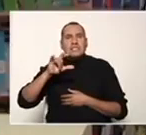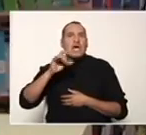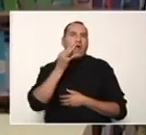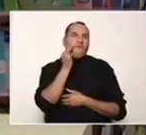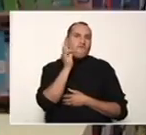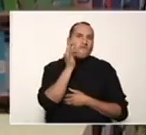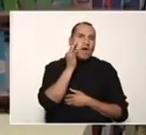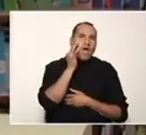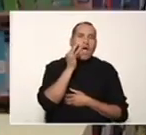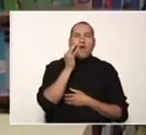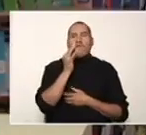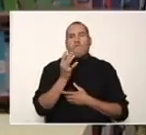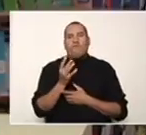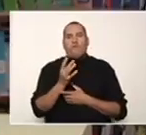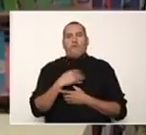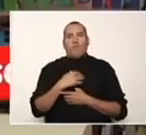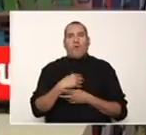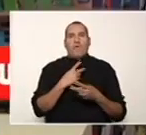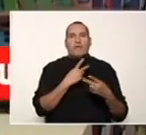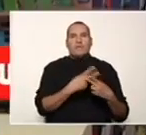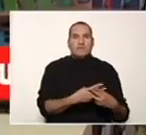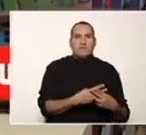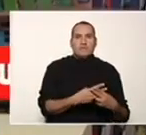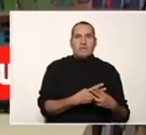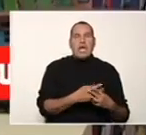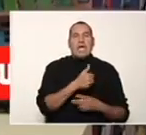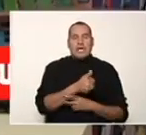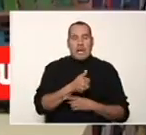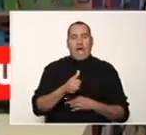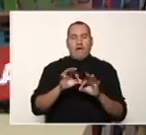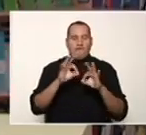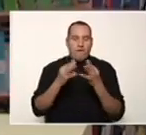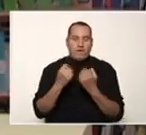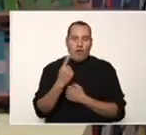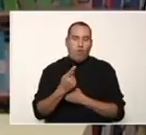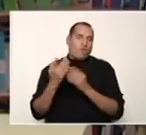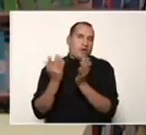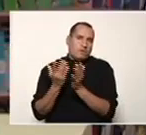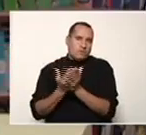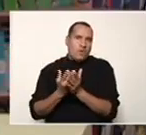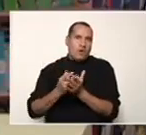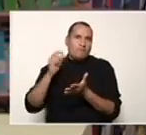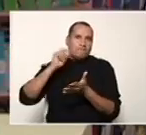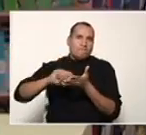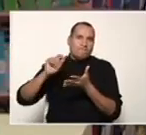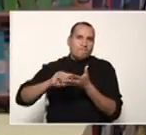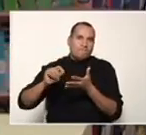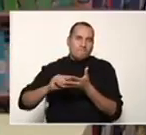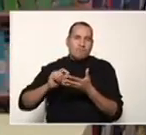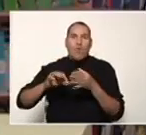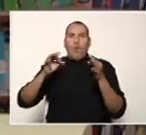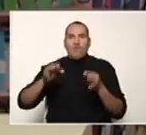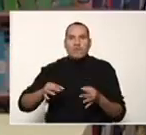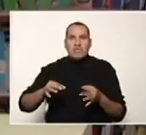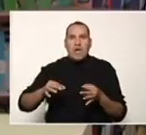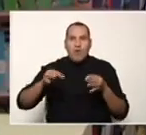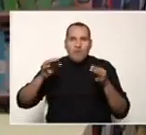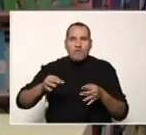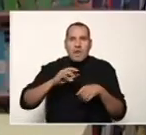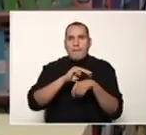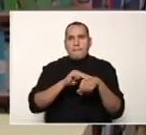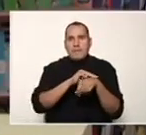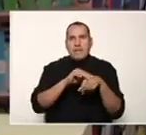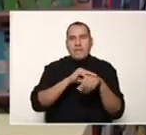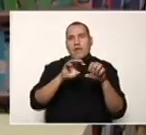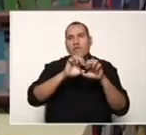utilizando para ello la etiqueta cada familia una escuela mencionando la página oficial del ministerio de